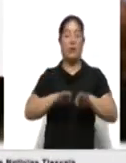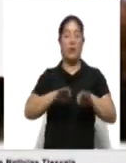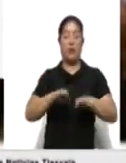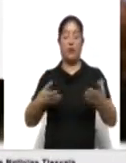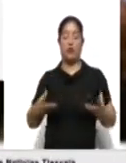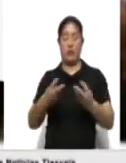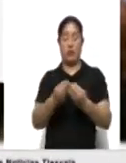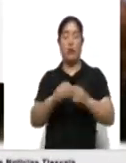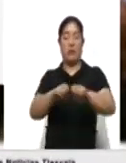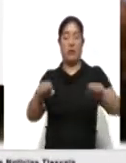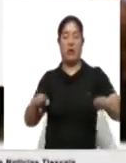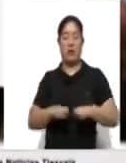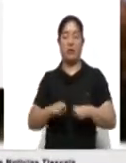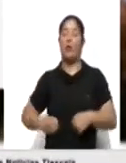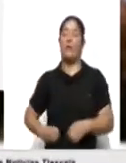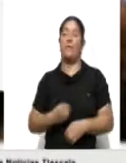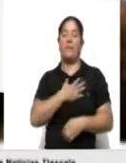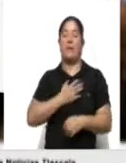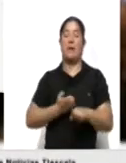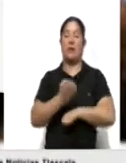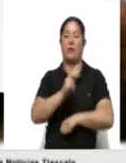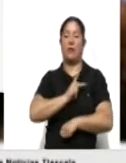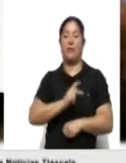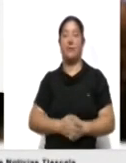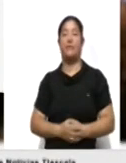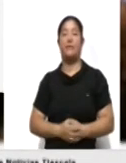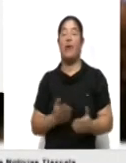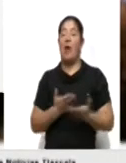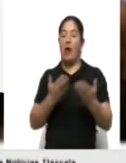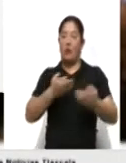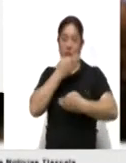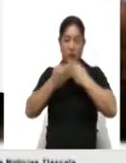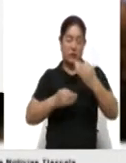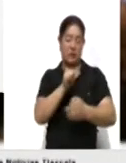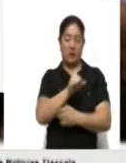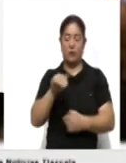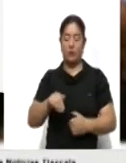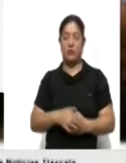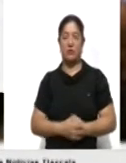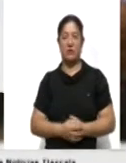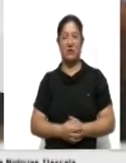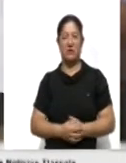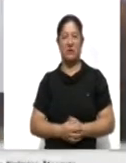en equipo y por el bienestar de nuestro estado. A. Norales, Ahora Noticias.